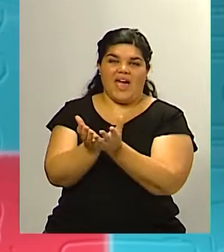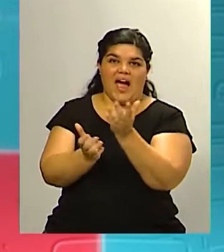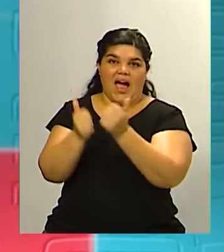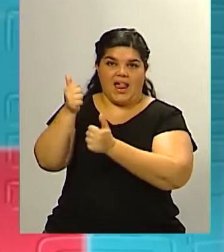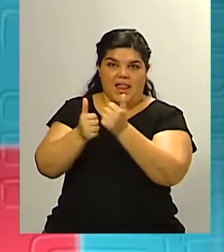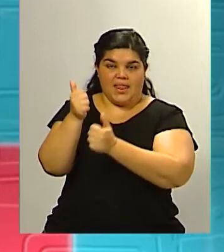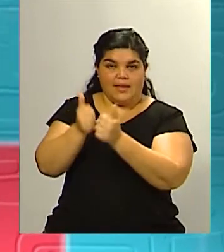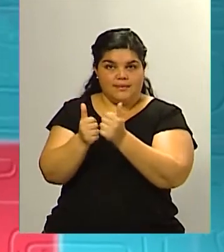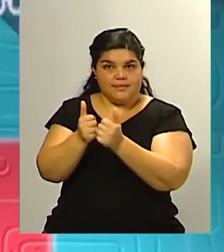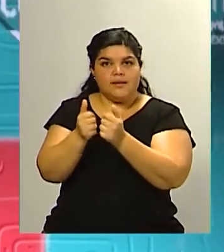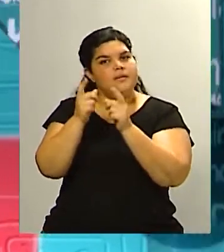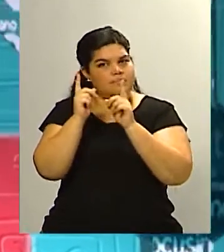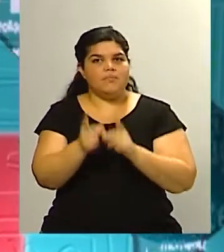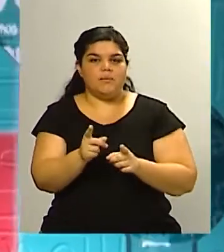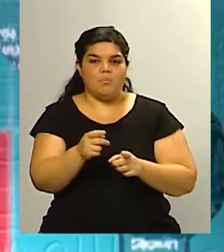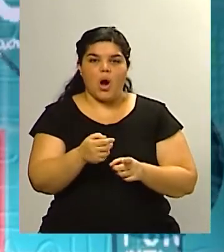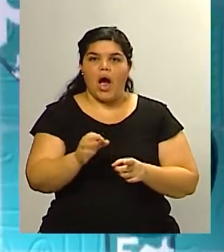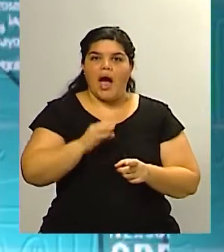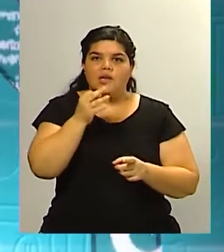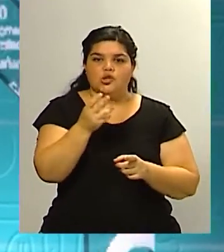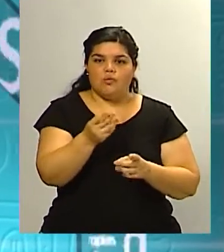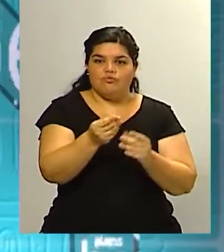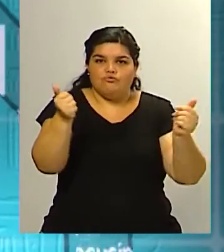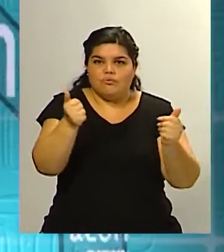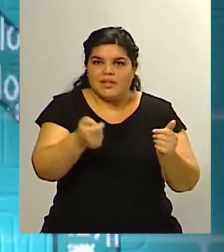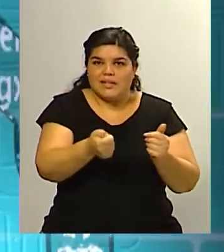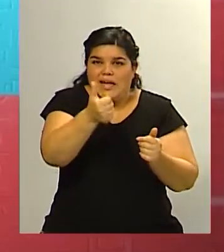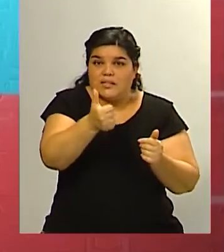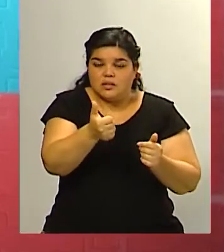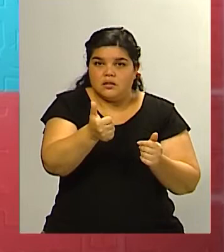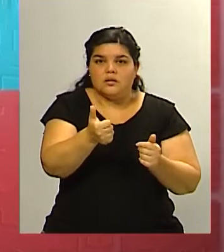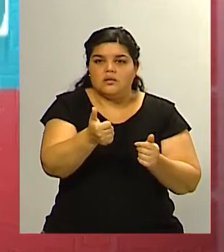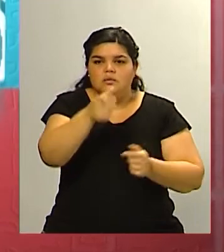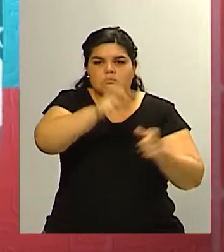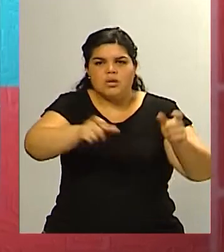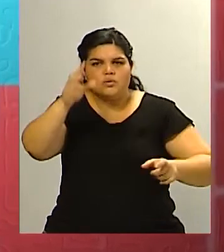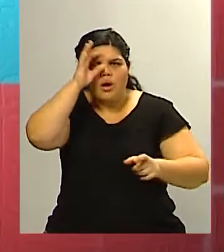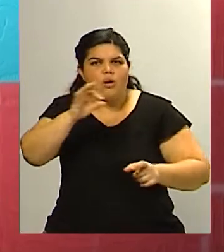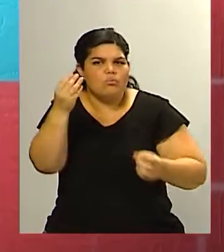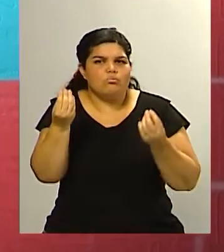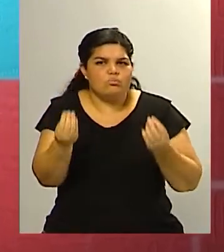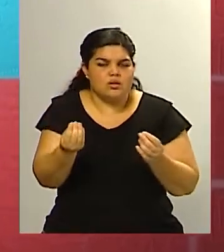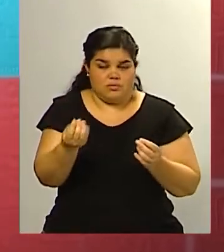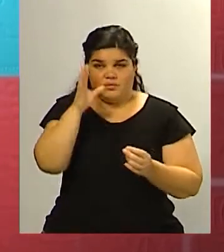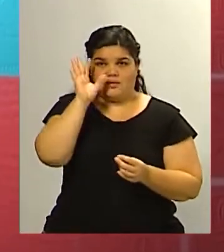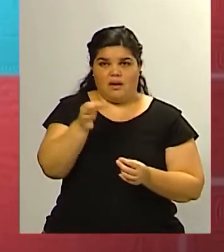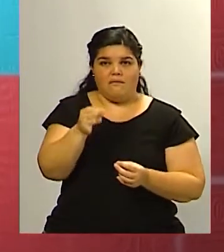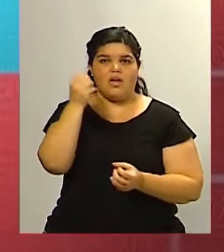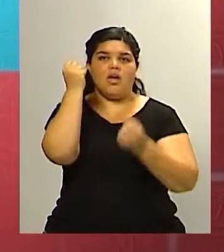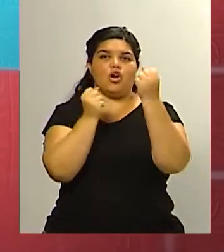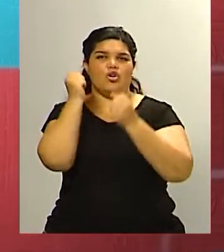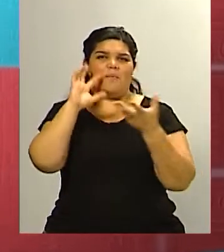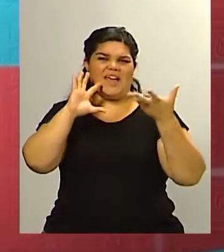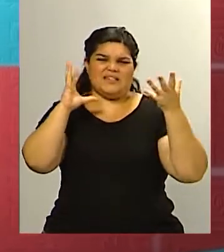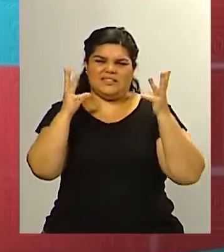terminando el año y uno entiende que tal vez falta poco para las elecciones ¿cuál es la opinión de la gente? porque también hay una crisis económica y un gobierno